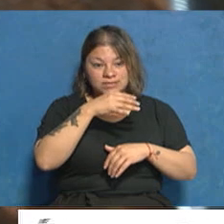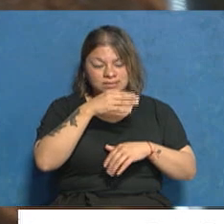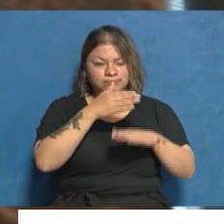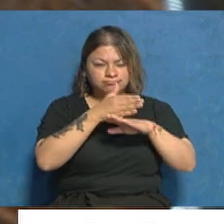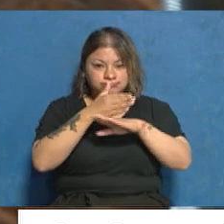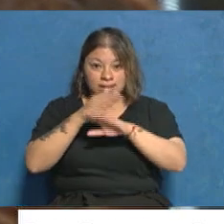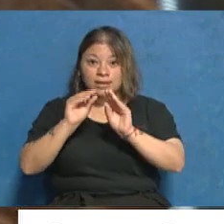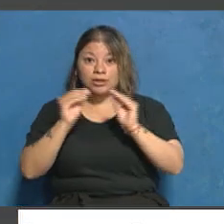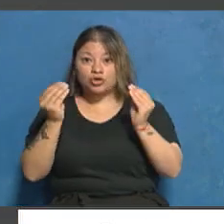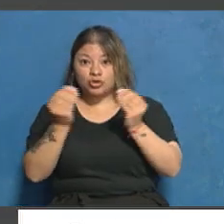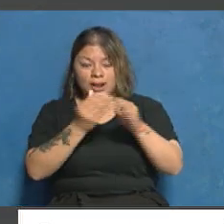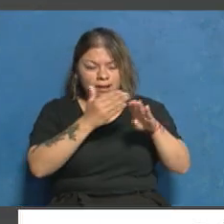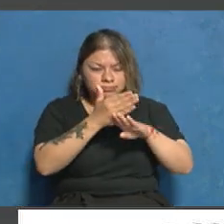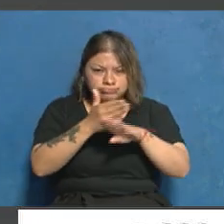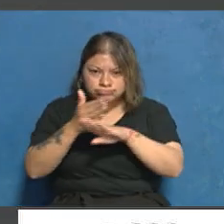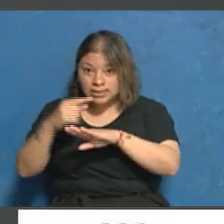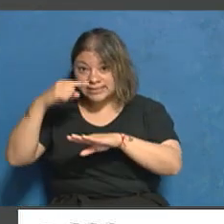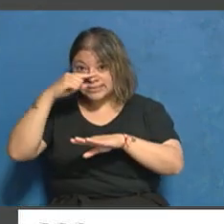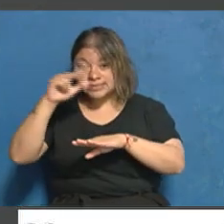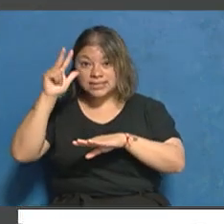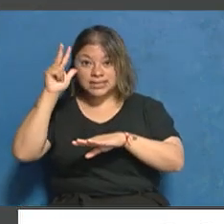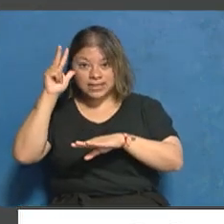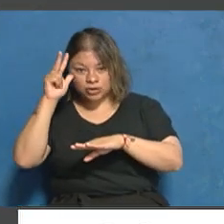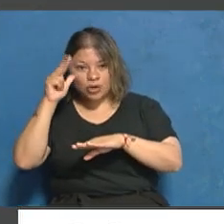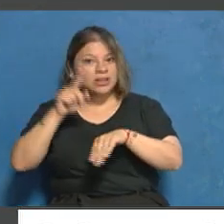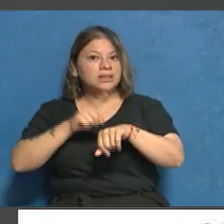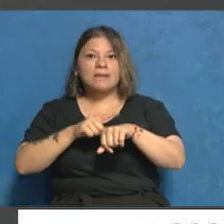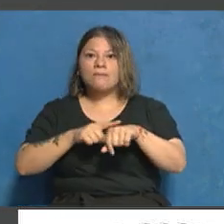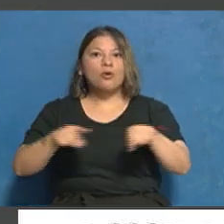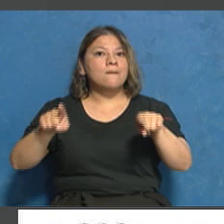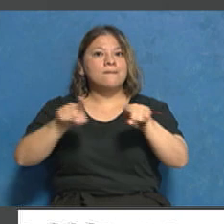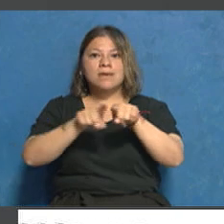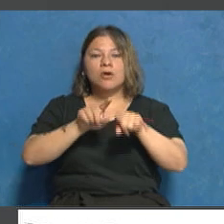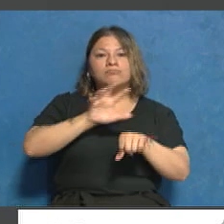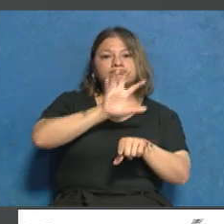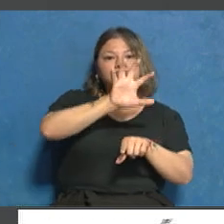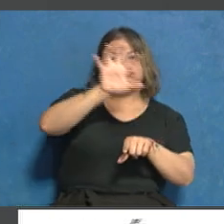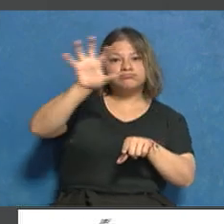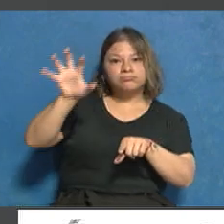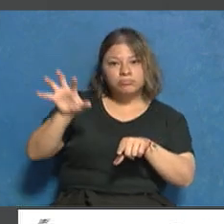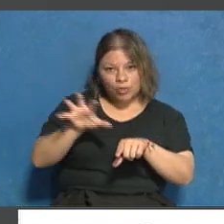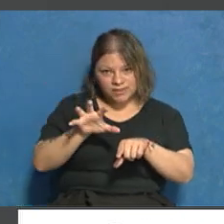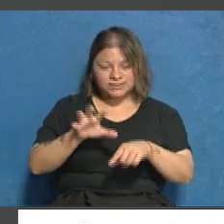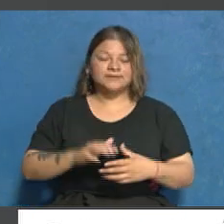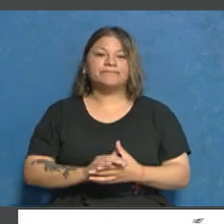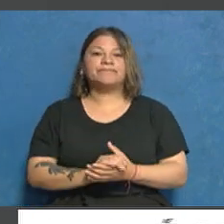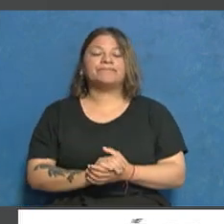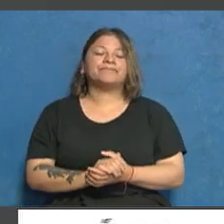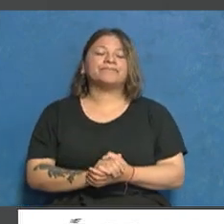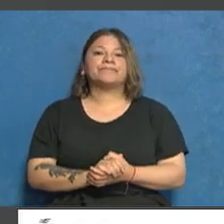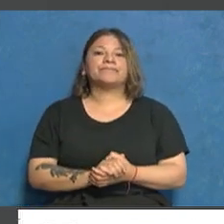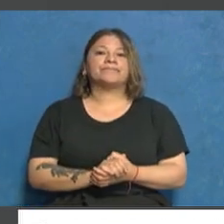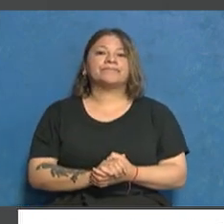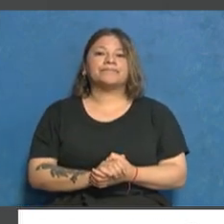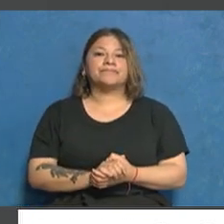allanamientos sean de forma simultánea en distintos lugares de nuestro país. Estamos hablando